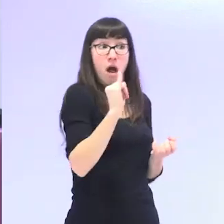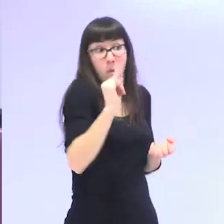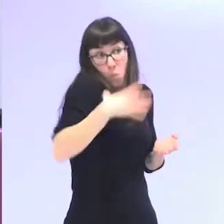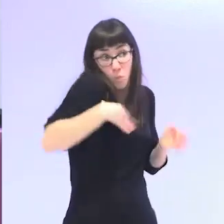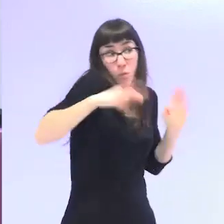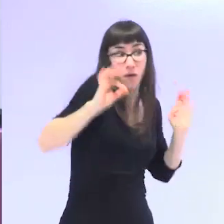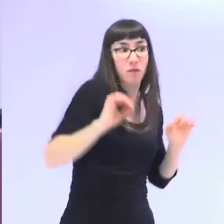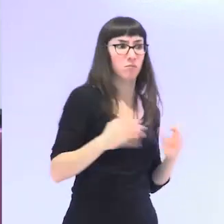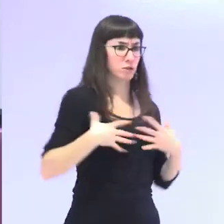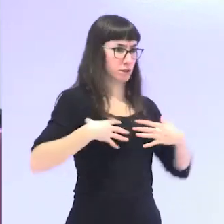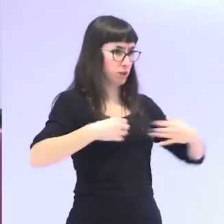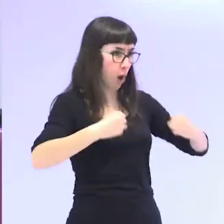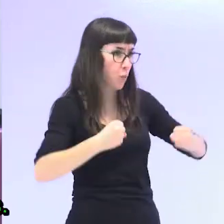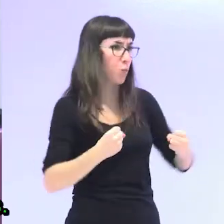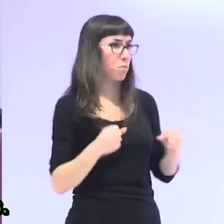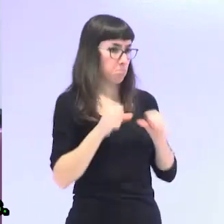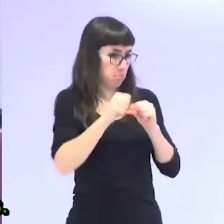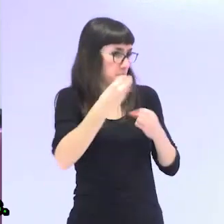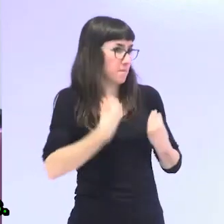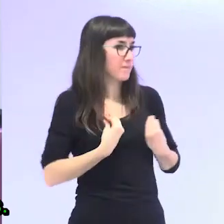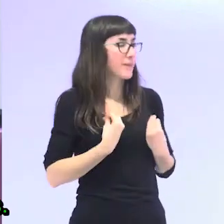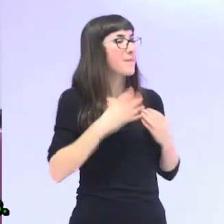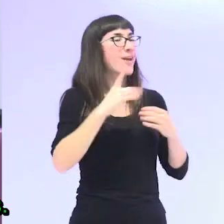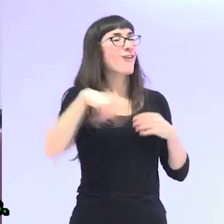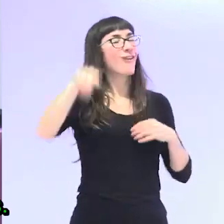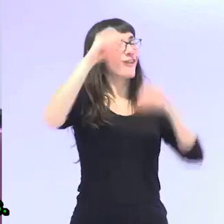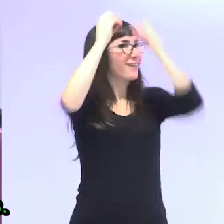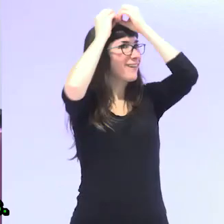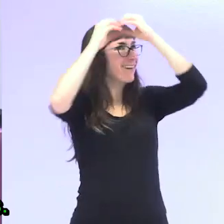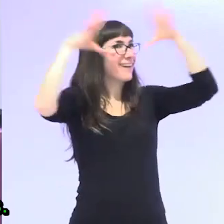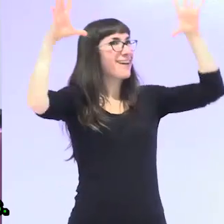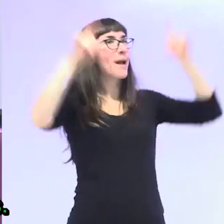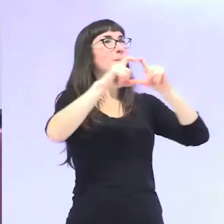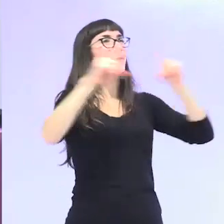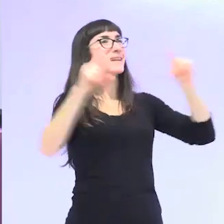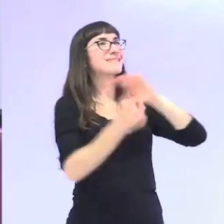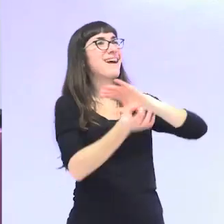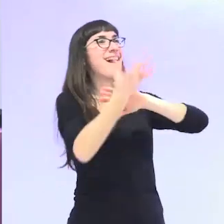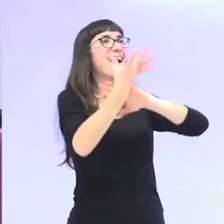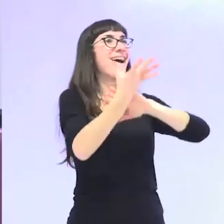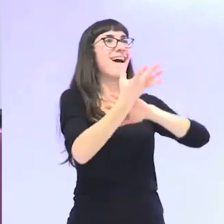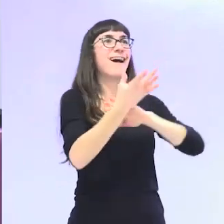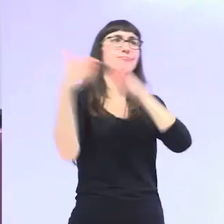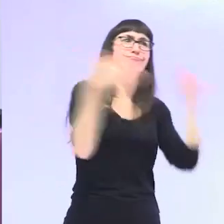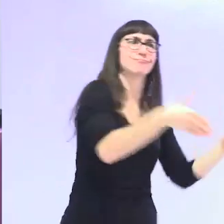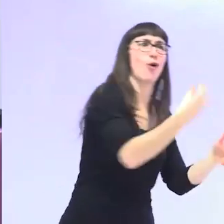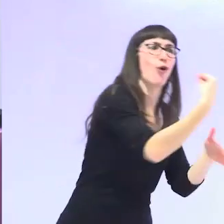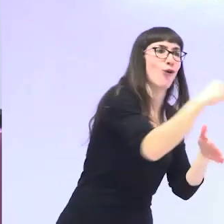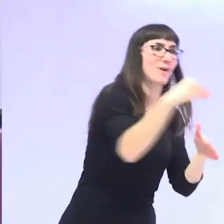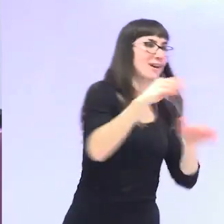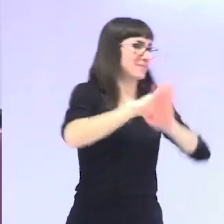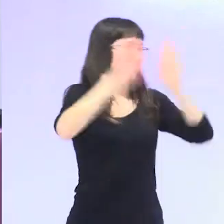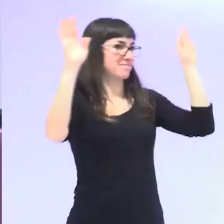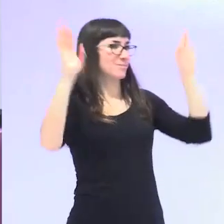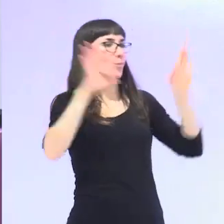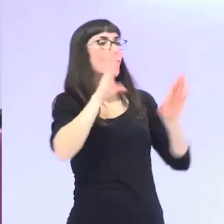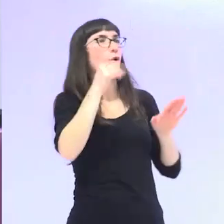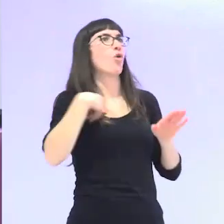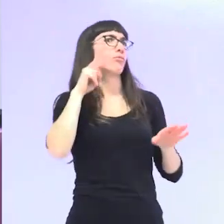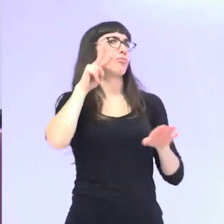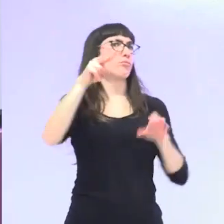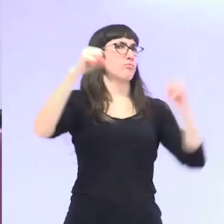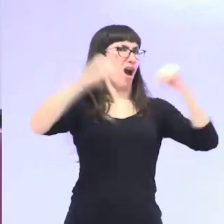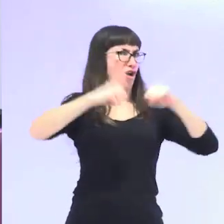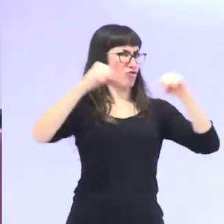salud proyecto vital pero no les vemos como emprendedores ¿por qué? porque tenemos un imaginario muy negativo del